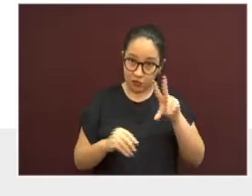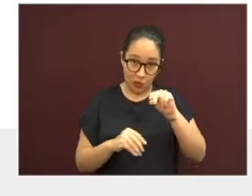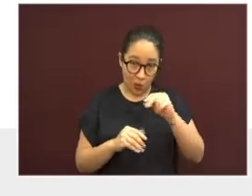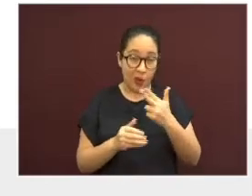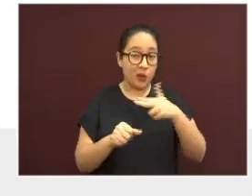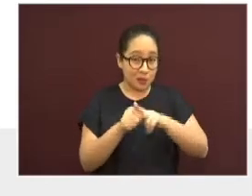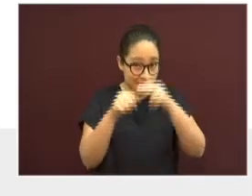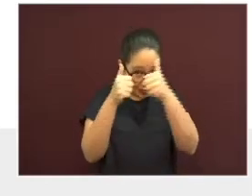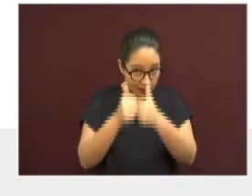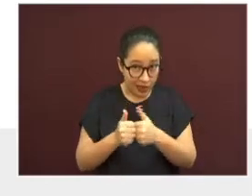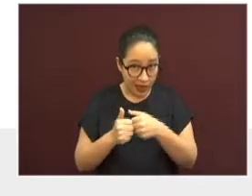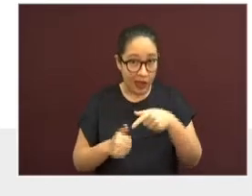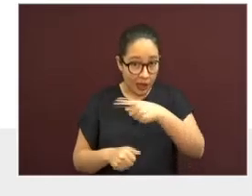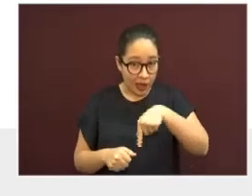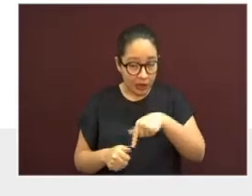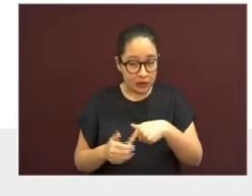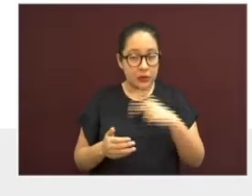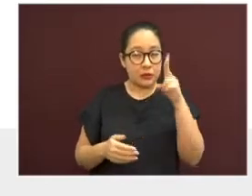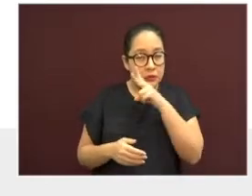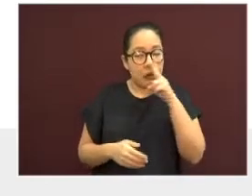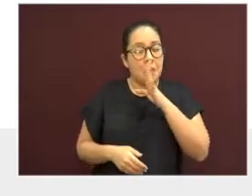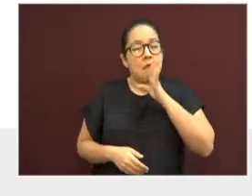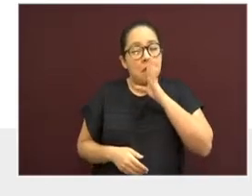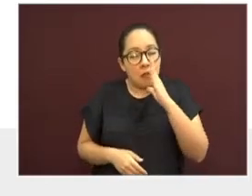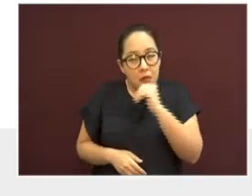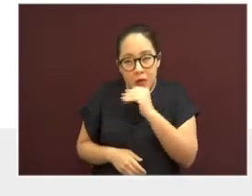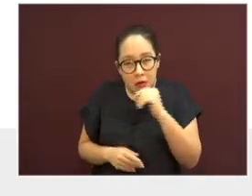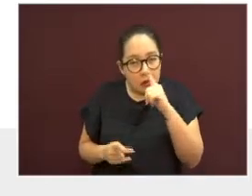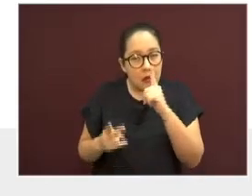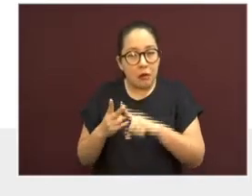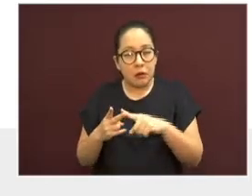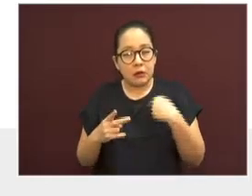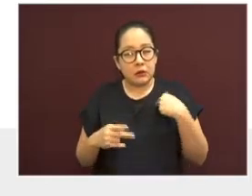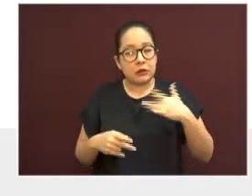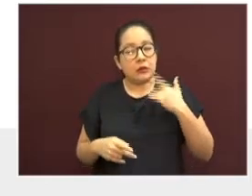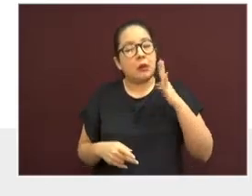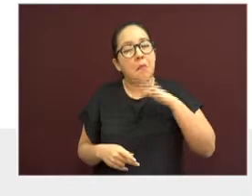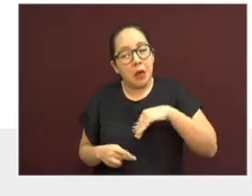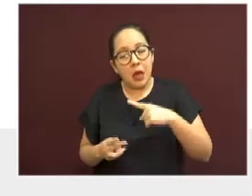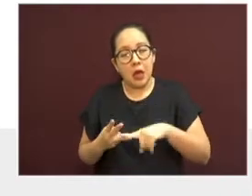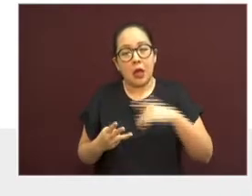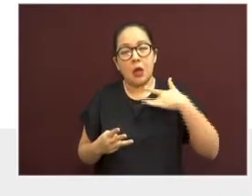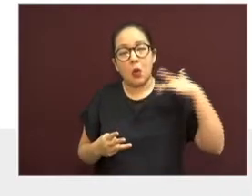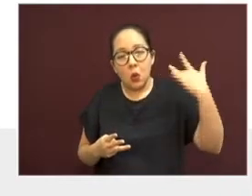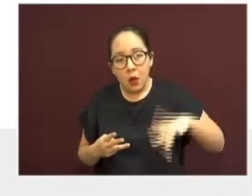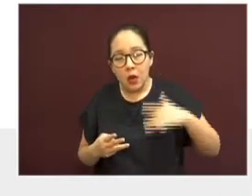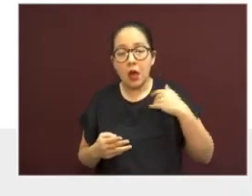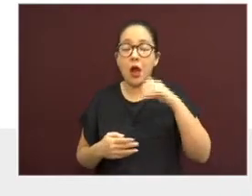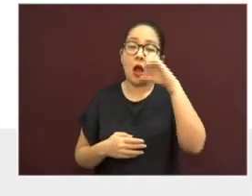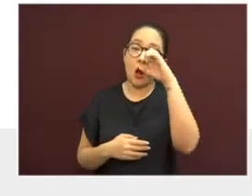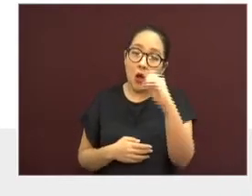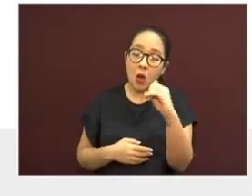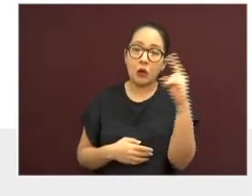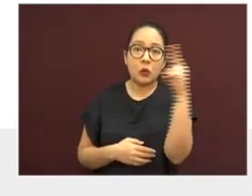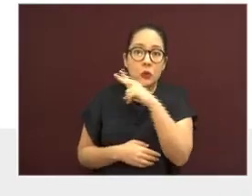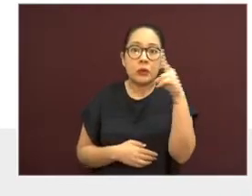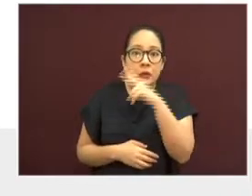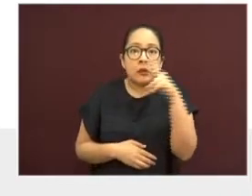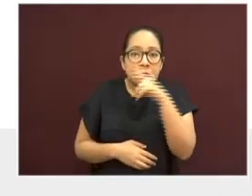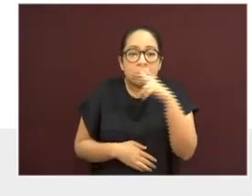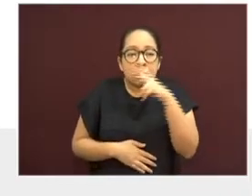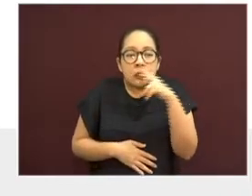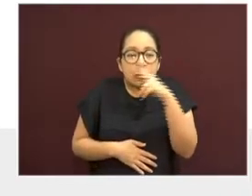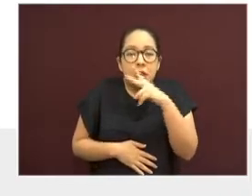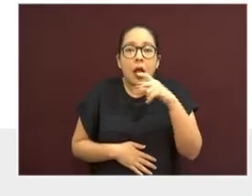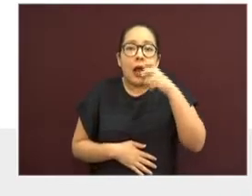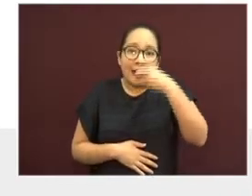gráfico la dificultad respiratoria, el ataque al estado general, dolor de pecho o bien la respiración rápida que